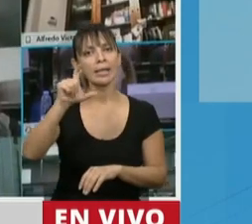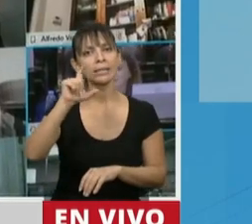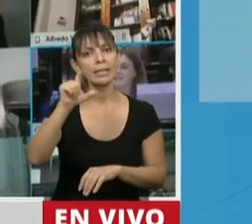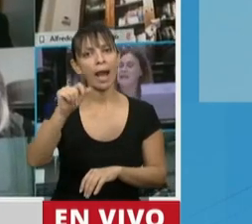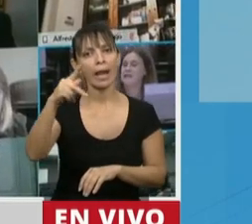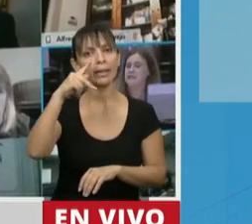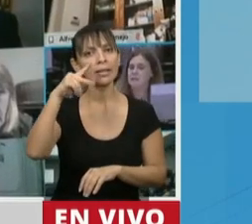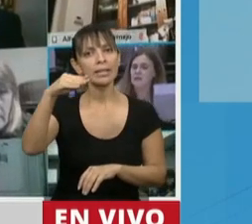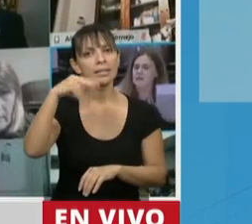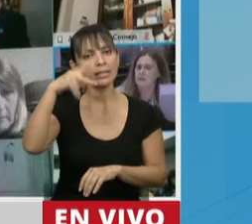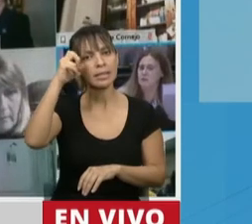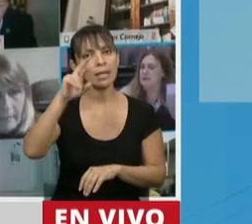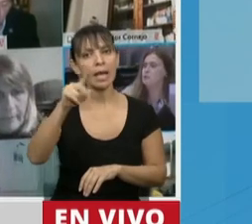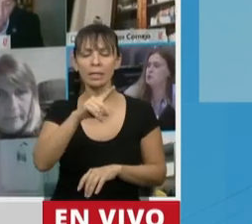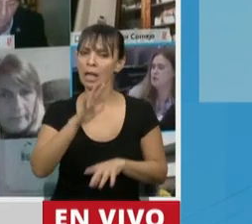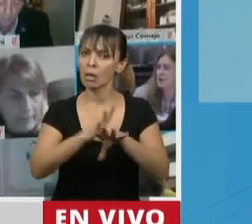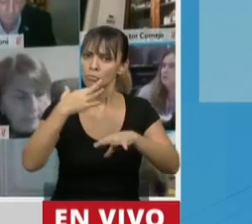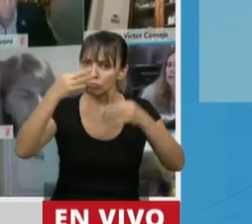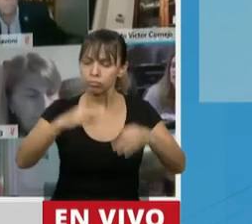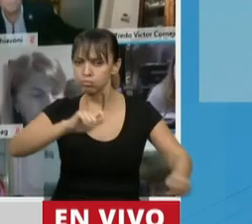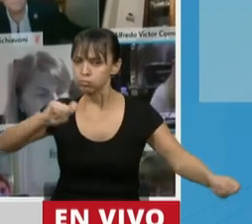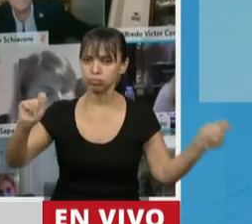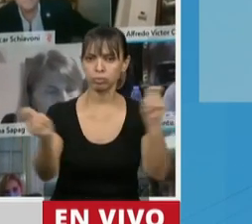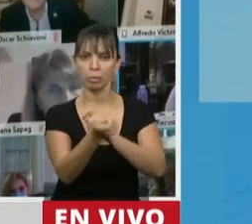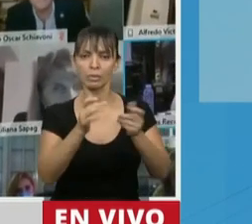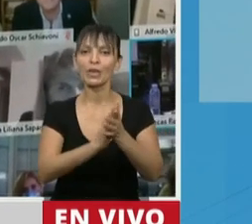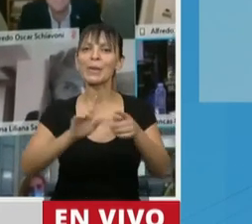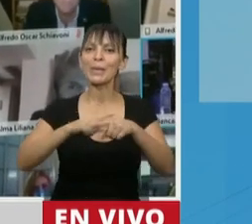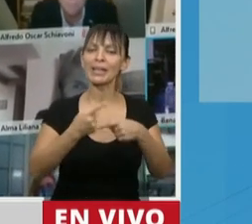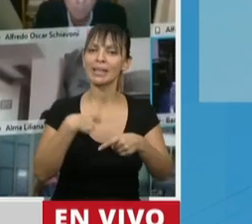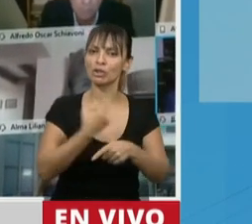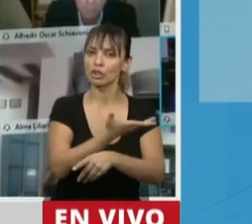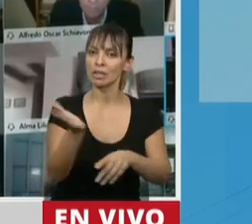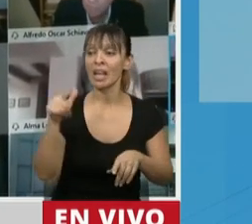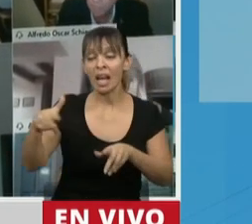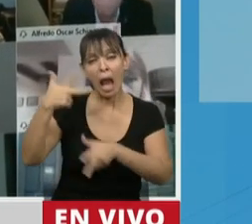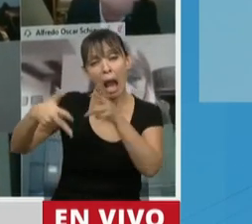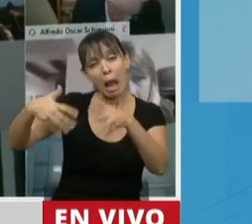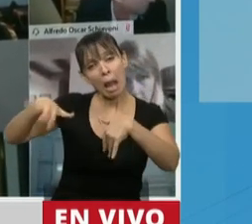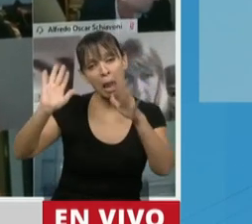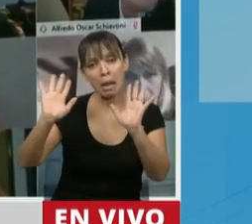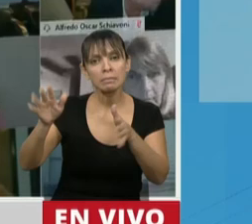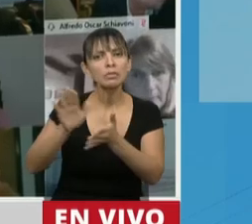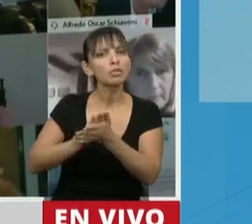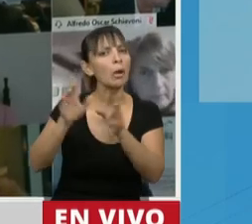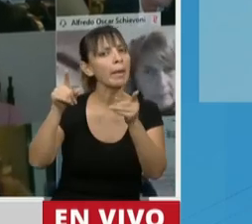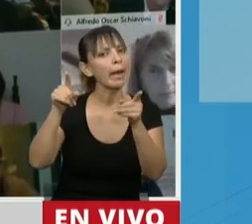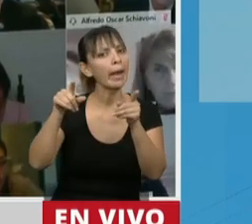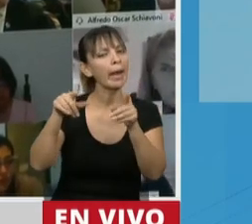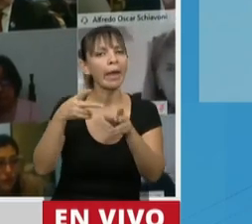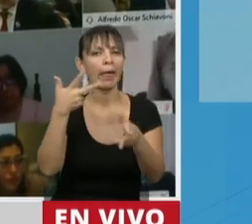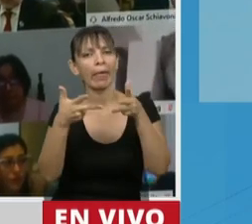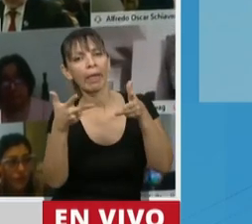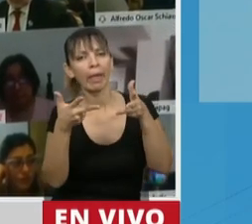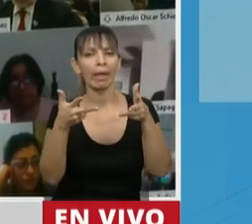revolucionaria en todo lo que hace la materia de políticas sociales. Y acá se dijeron cuestiones que me parece que tienen que ver con un marco del doble